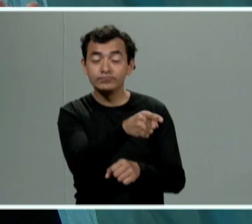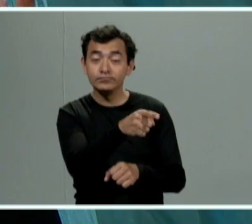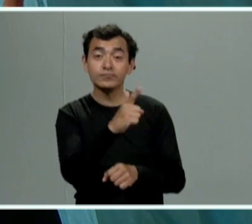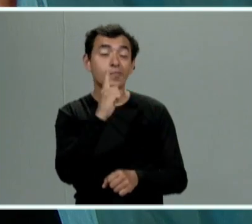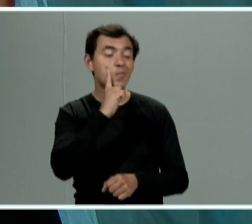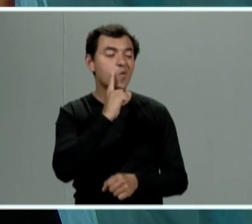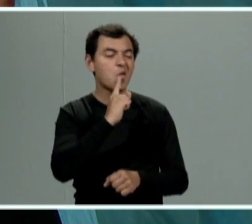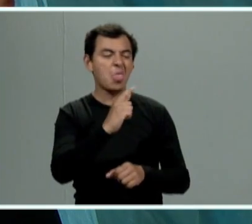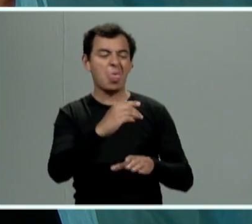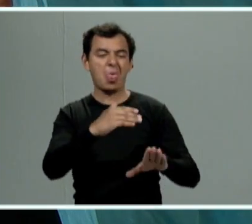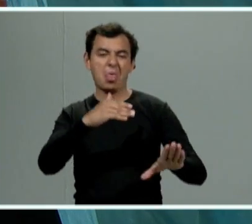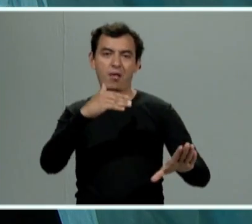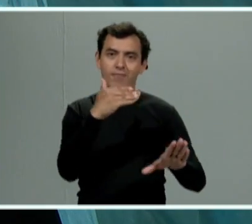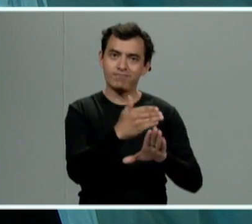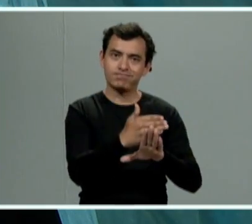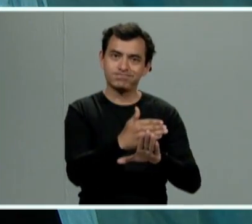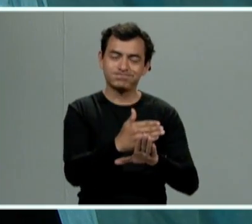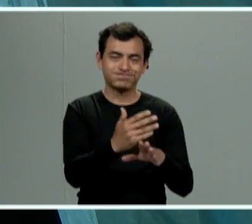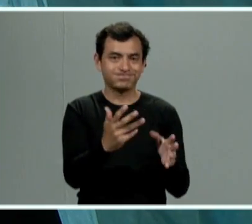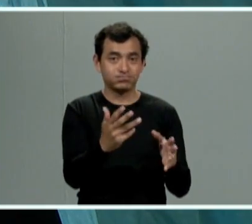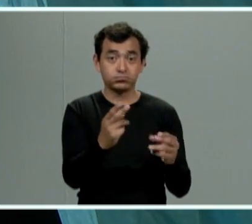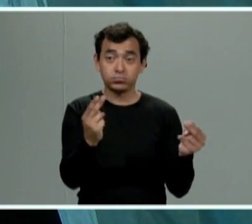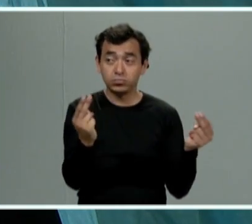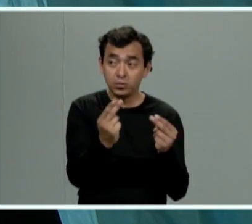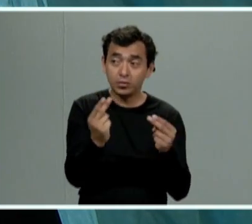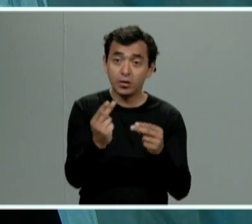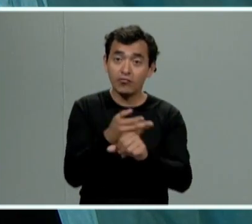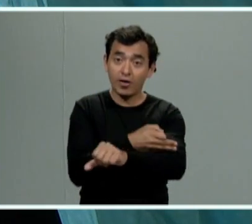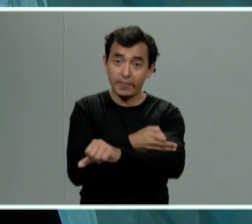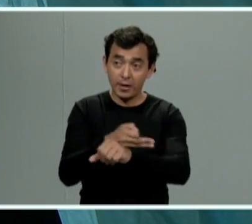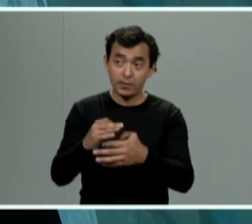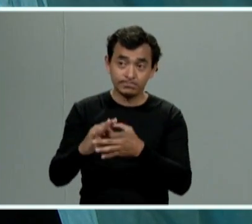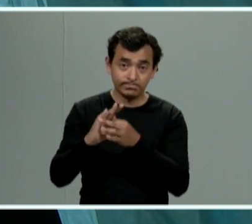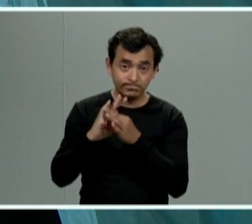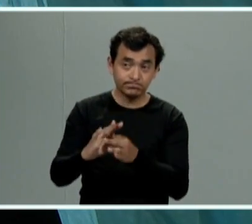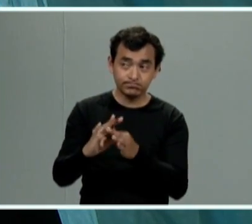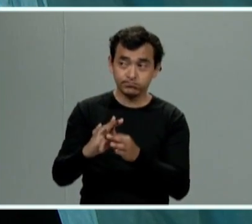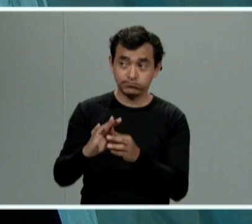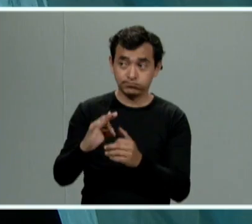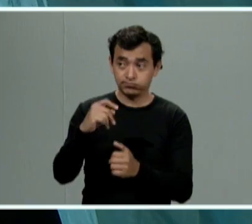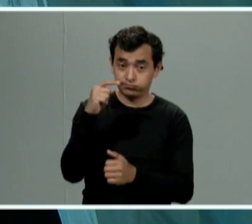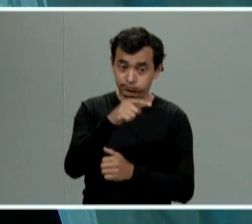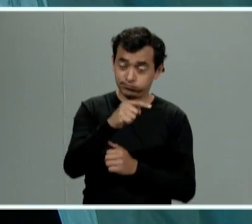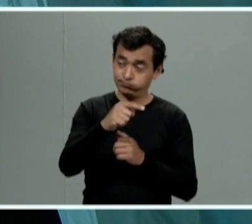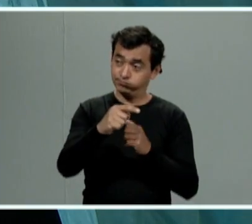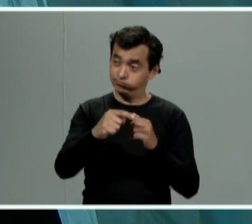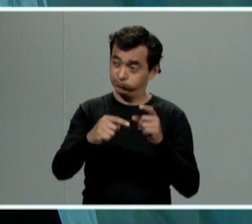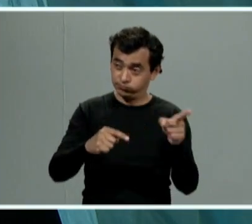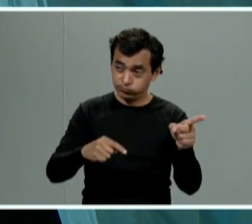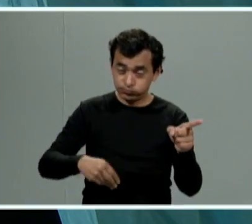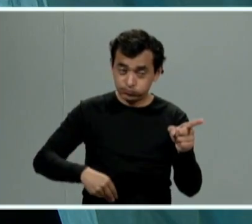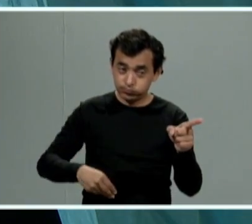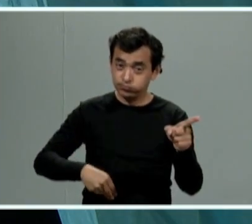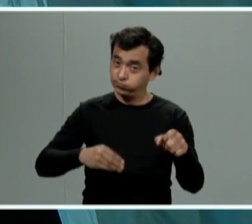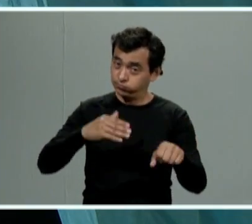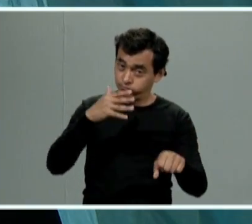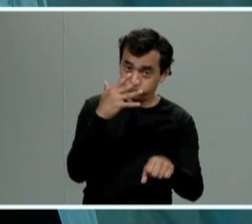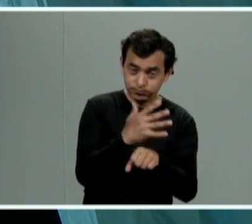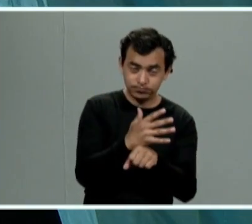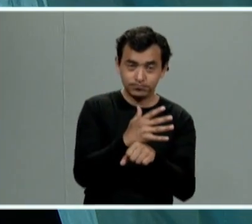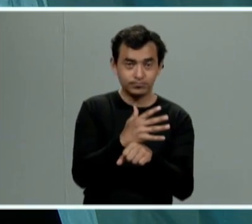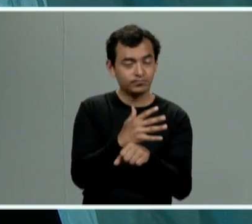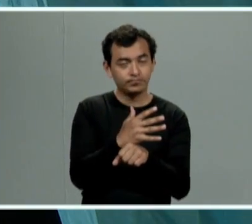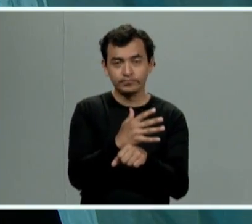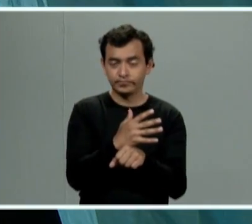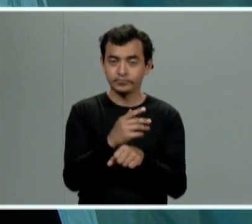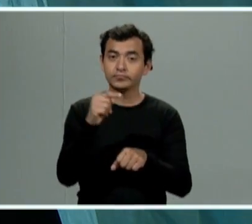necesitamos ese parentesco sino que solamente esa agresión sea por razón del género y entonces tenemos aquí en